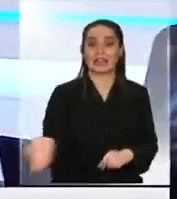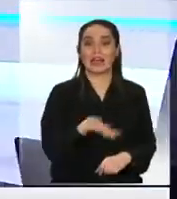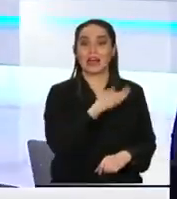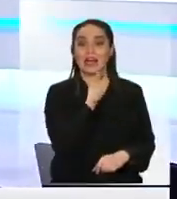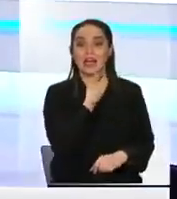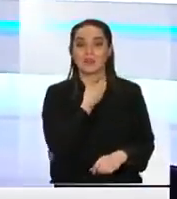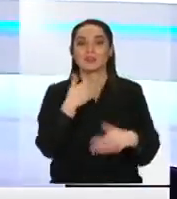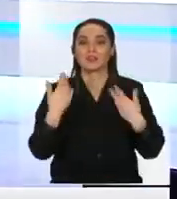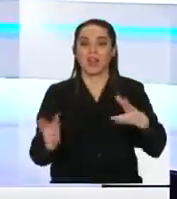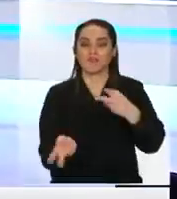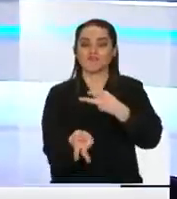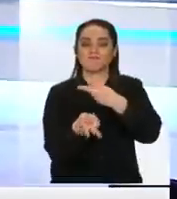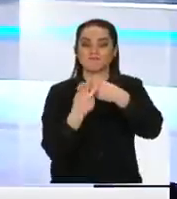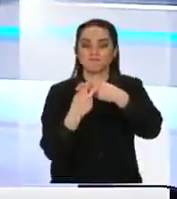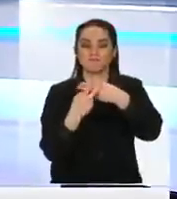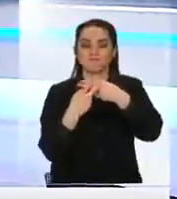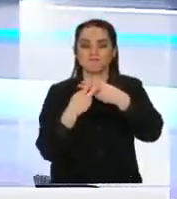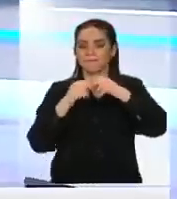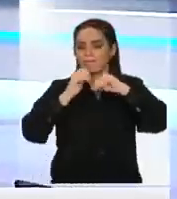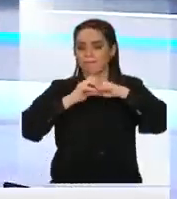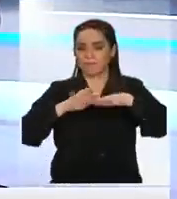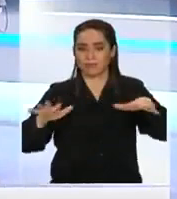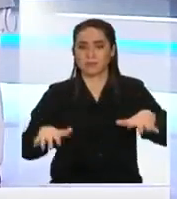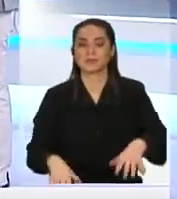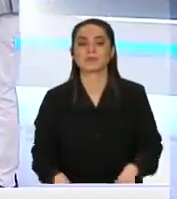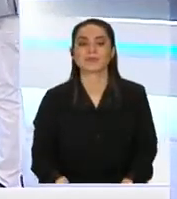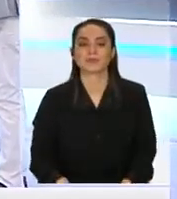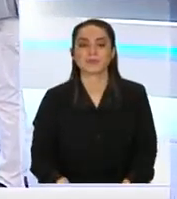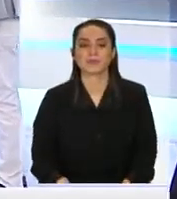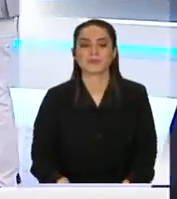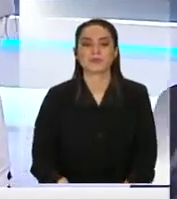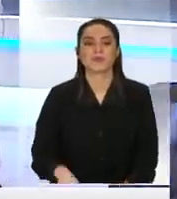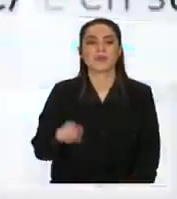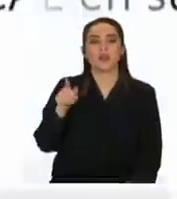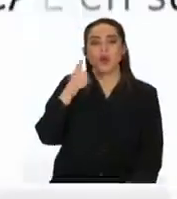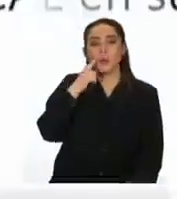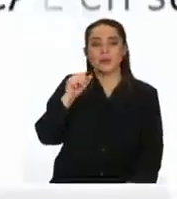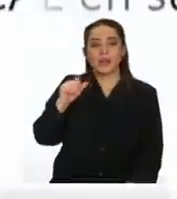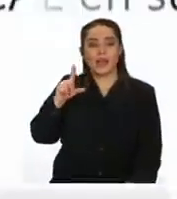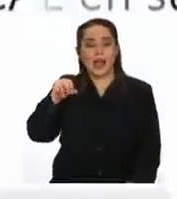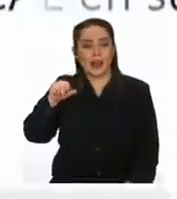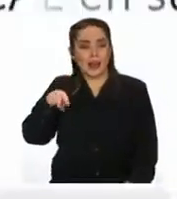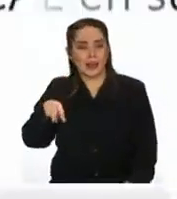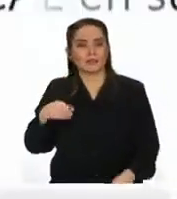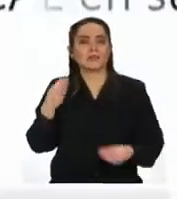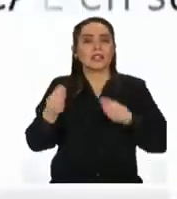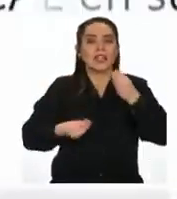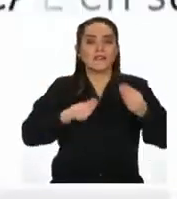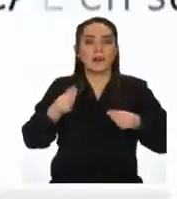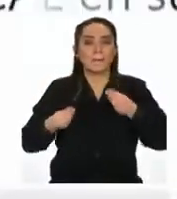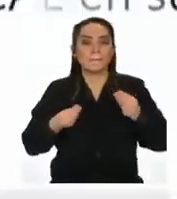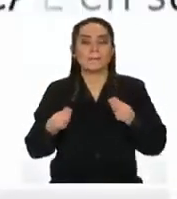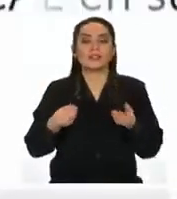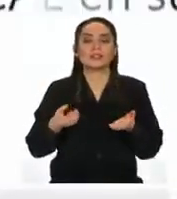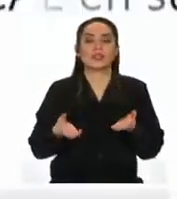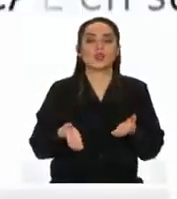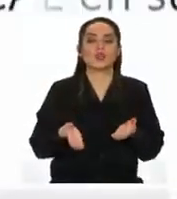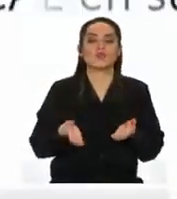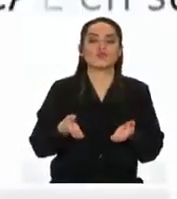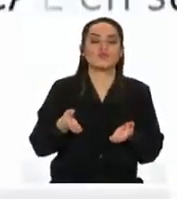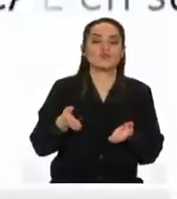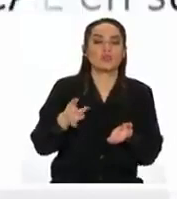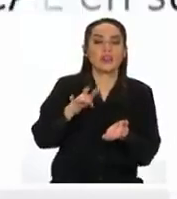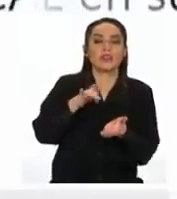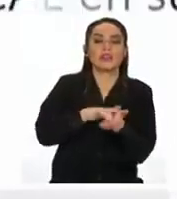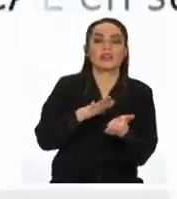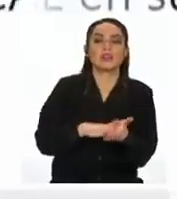topic ya hace mucho rato. Los vamos a exponer al aire. Alan Hermosilla, señor Jadwe, ¿qué va a pasar con la deuda del CAE en su